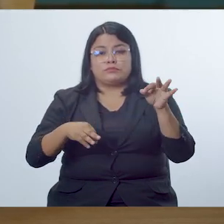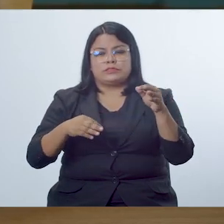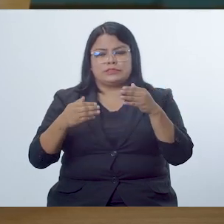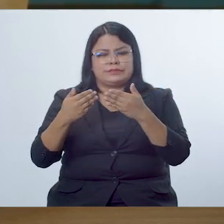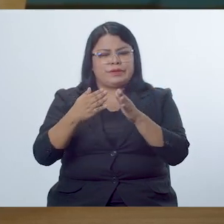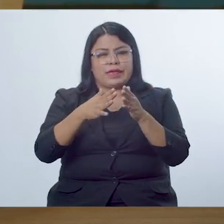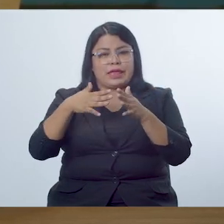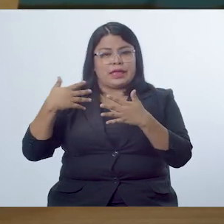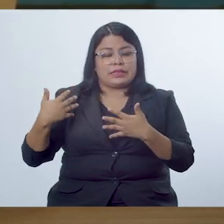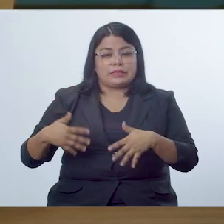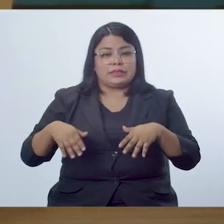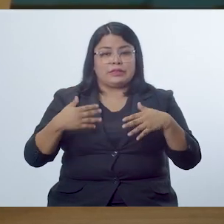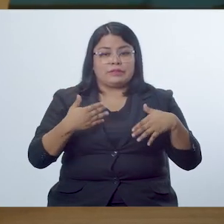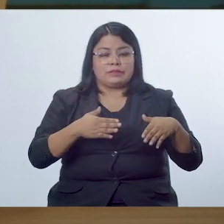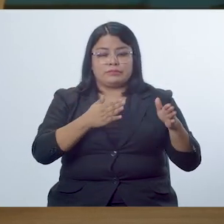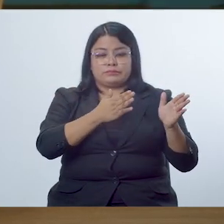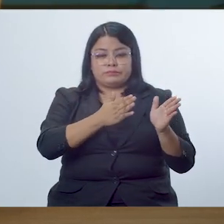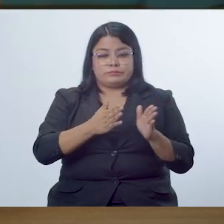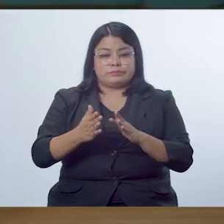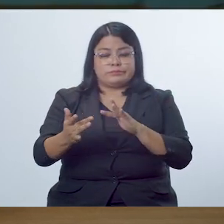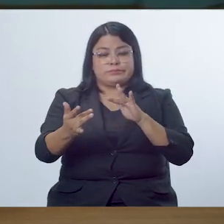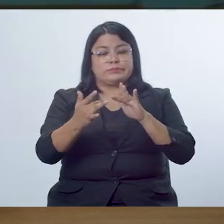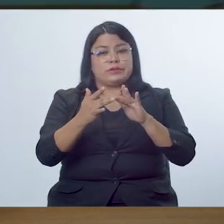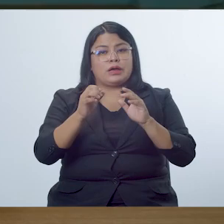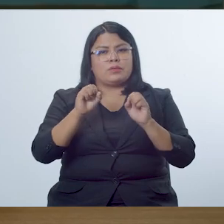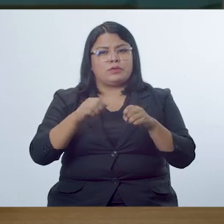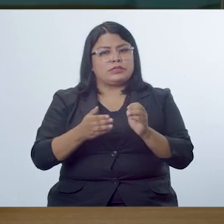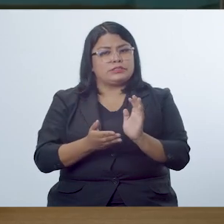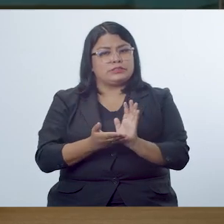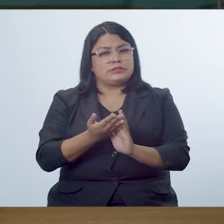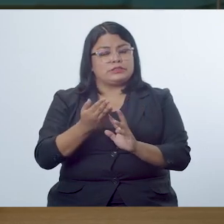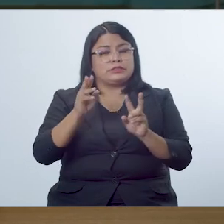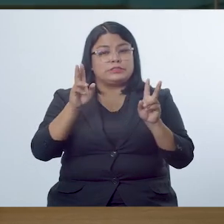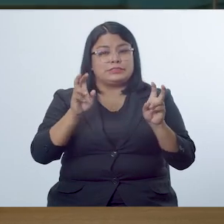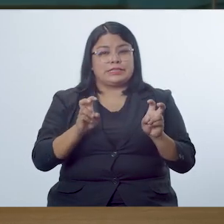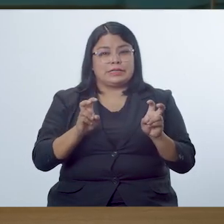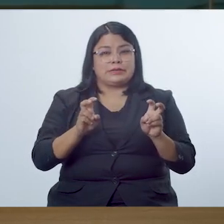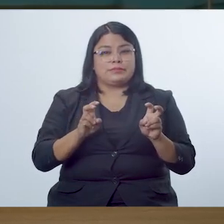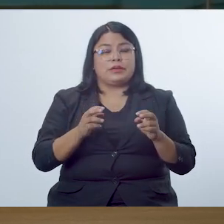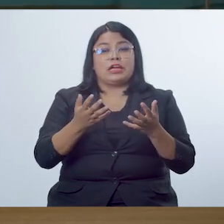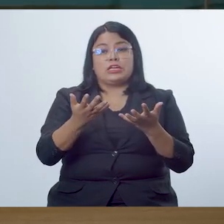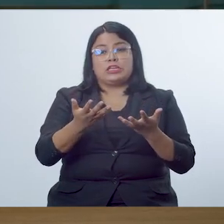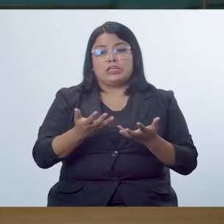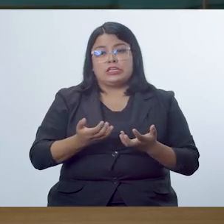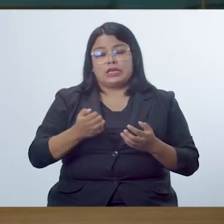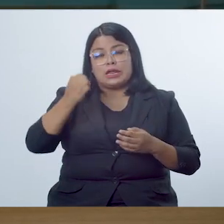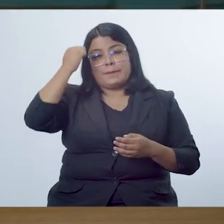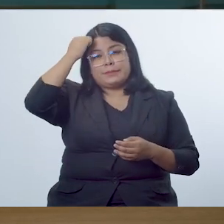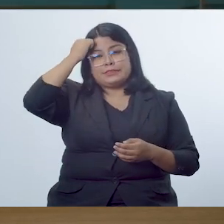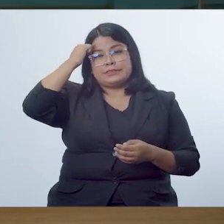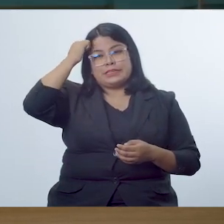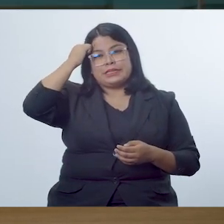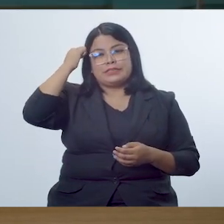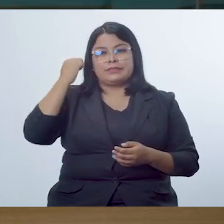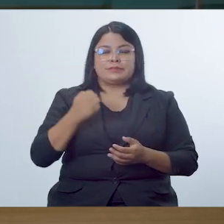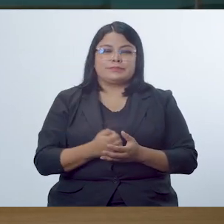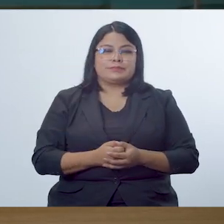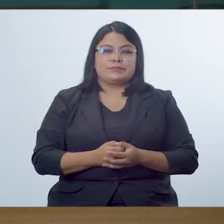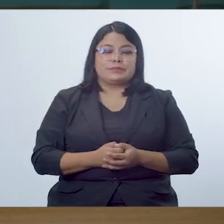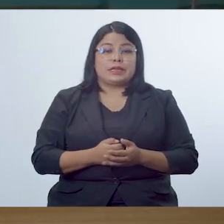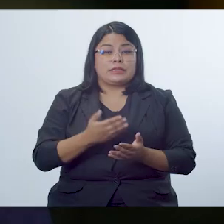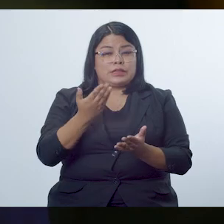serie de actividades articuladas entre sí para desarrollar un tema y que busca unos aprendizajes. Ese